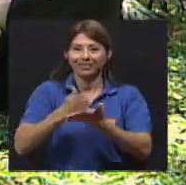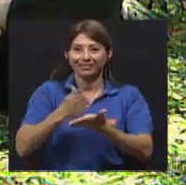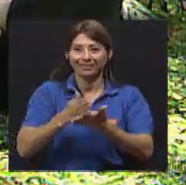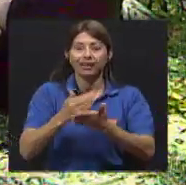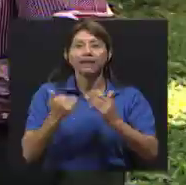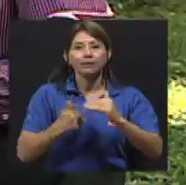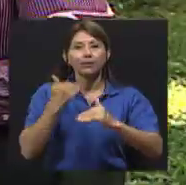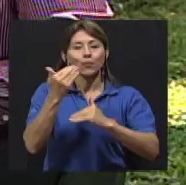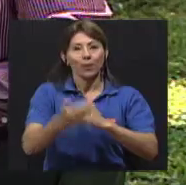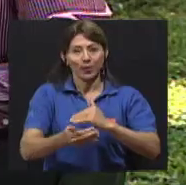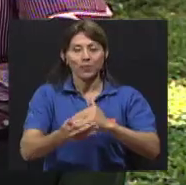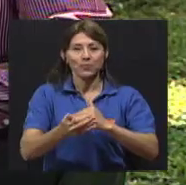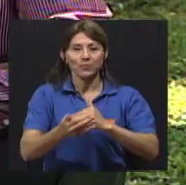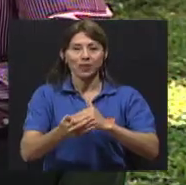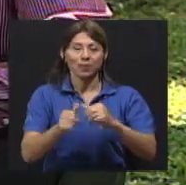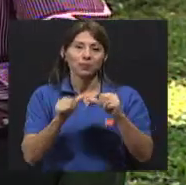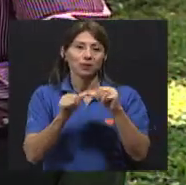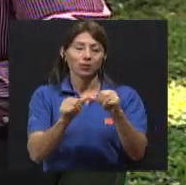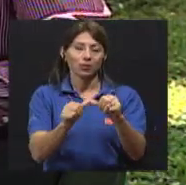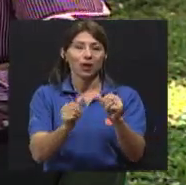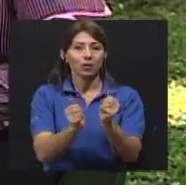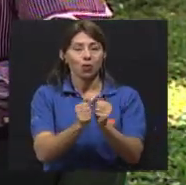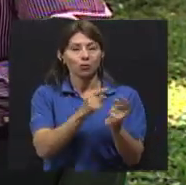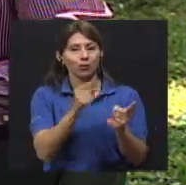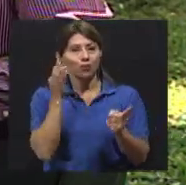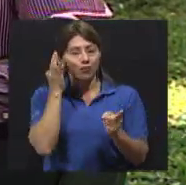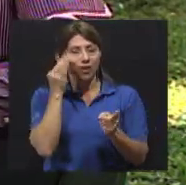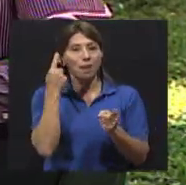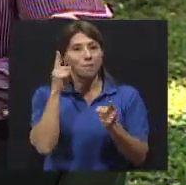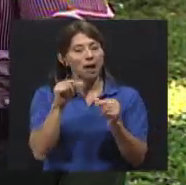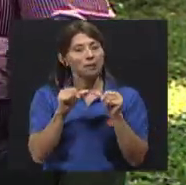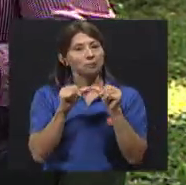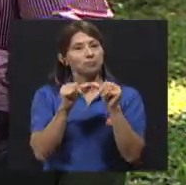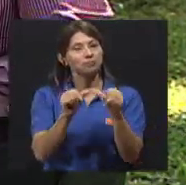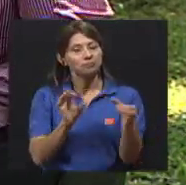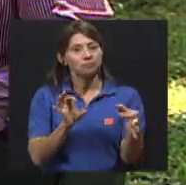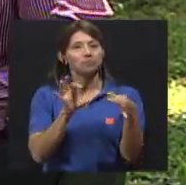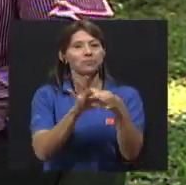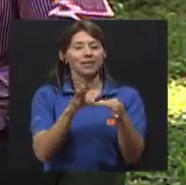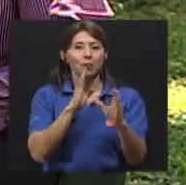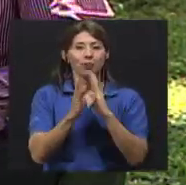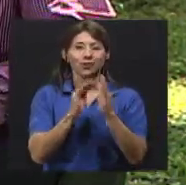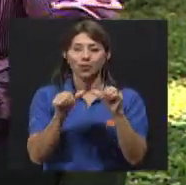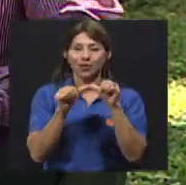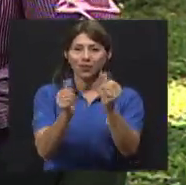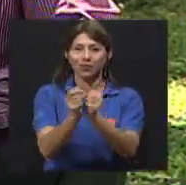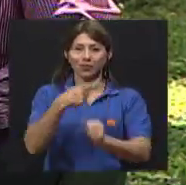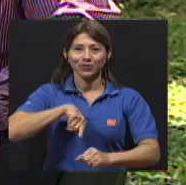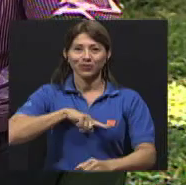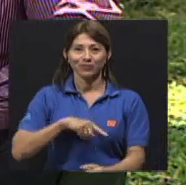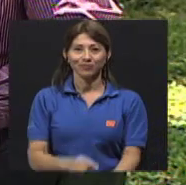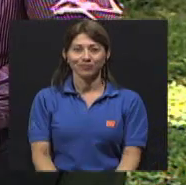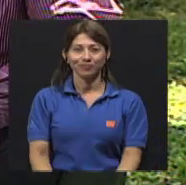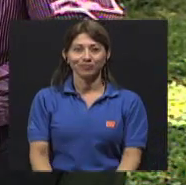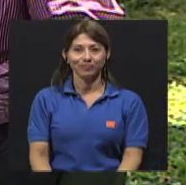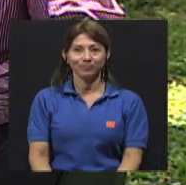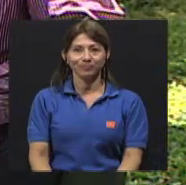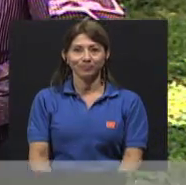primer corte, para luego, pues, venir con Sofía y retomar esta conversación. Quédese con nosotros.